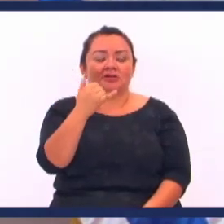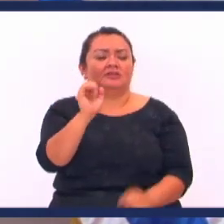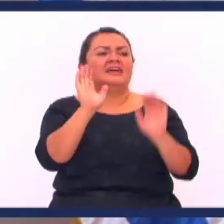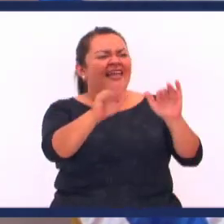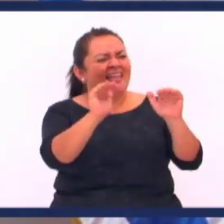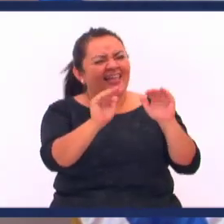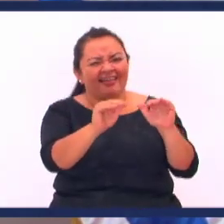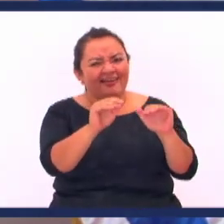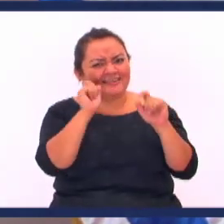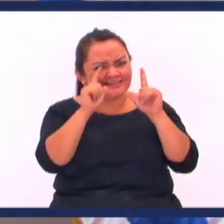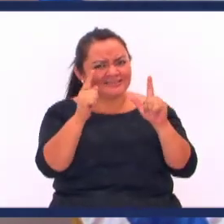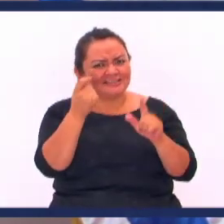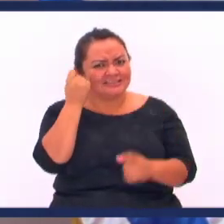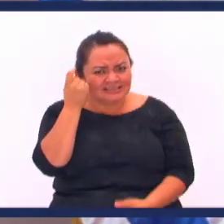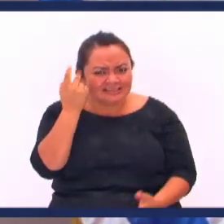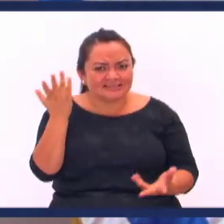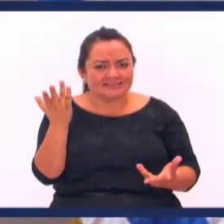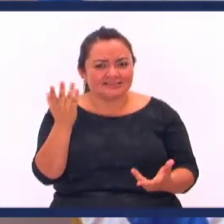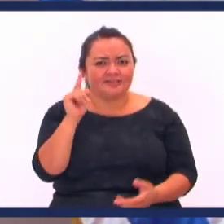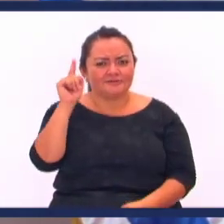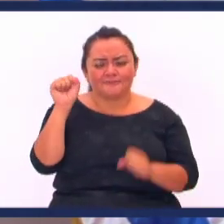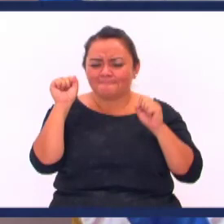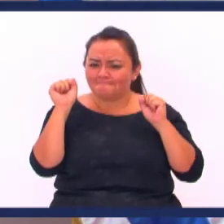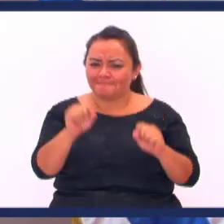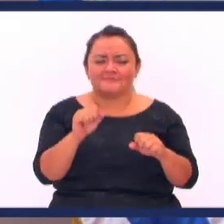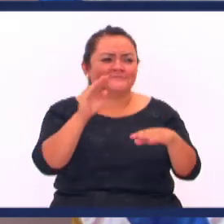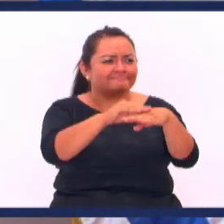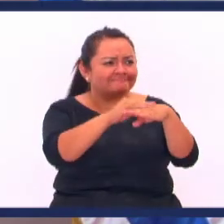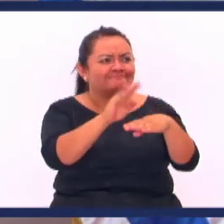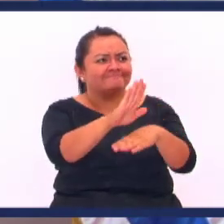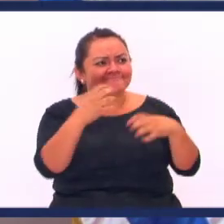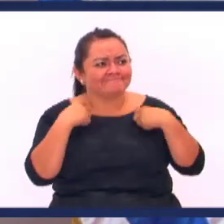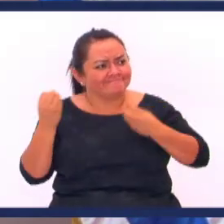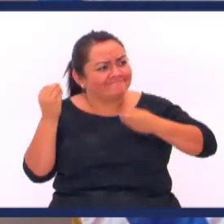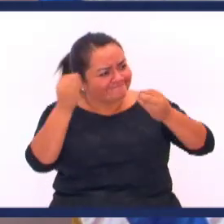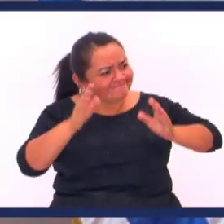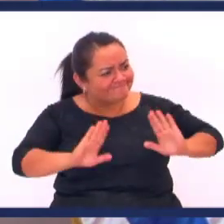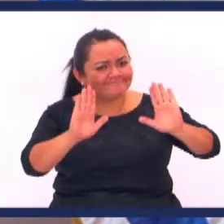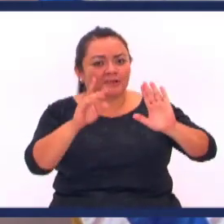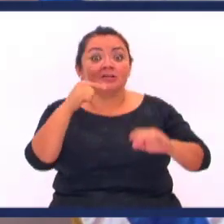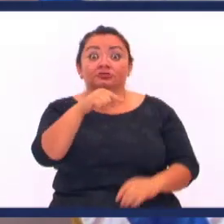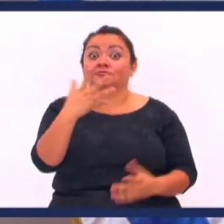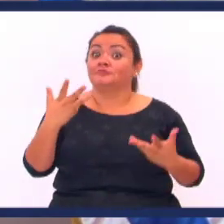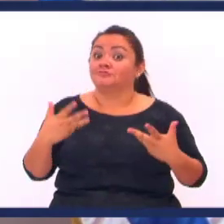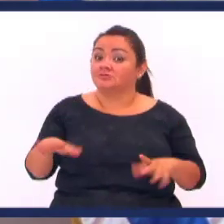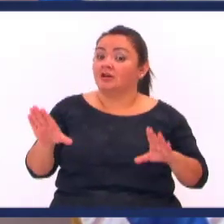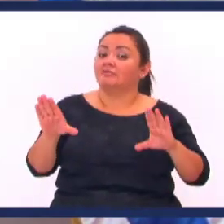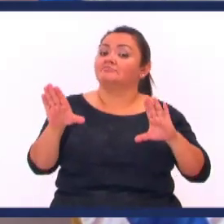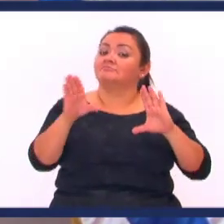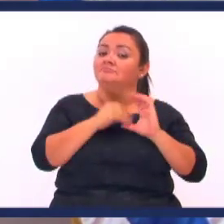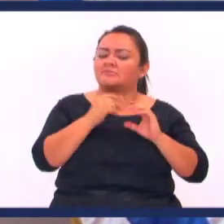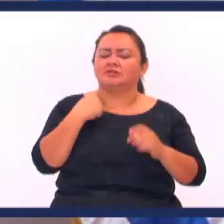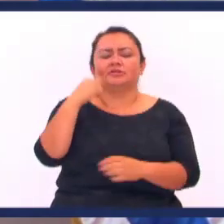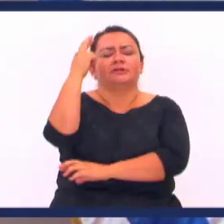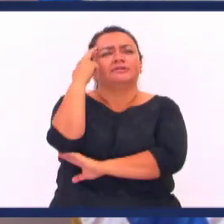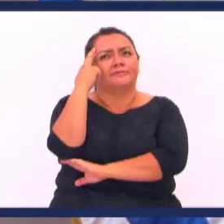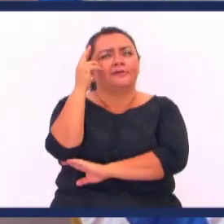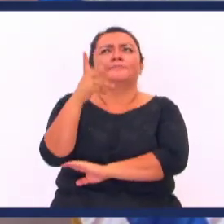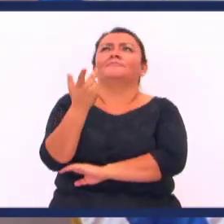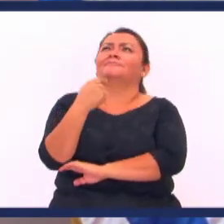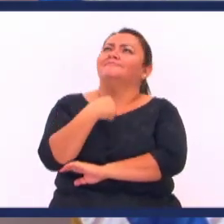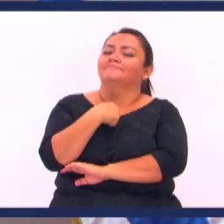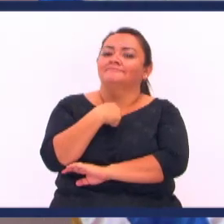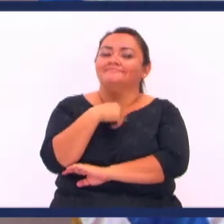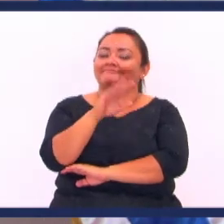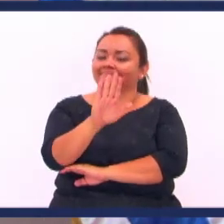despertarte Es para que entiendas Que Dios puede hacer Algo maravilloso En tu vida Y si ya eres cristiano Y estabas meditando Señor Porque a